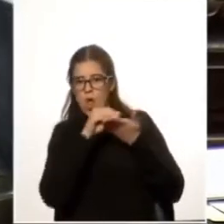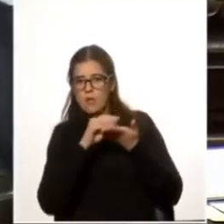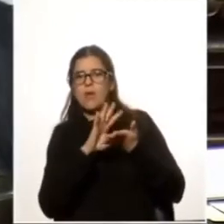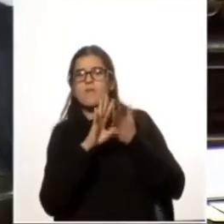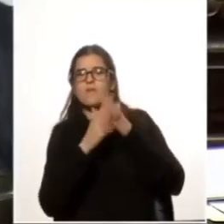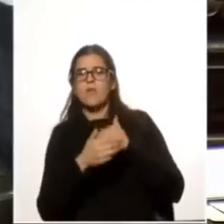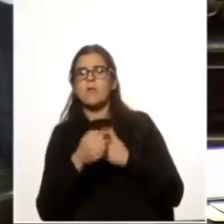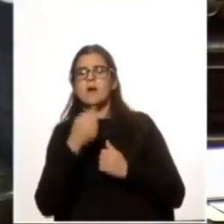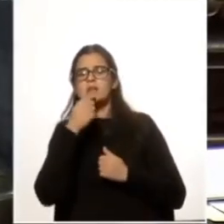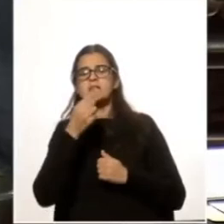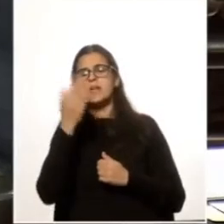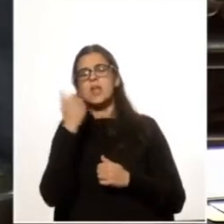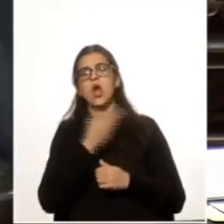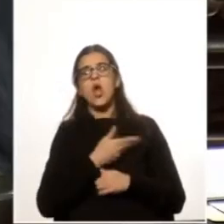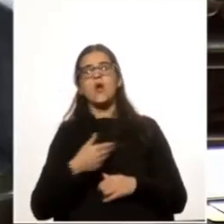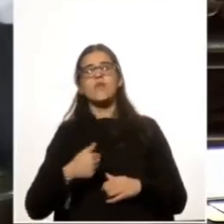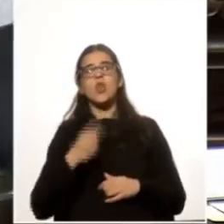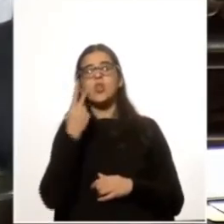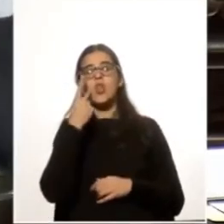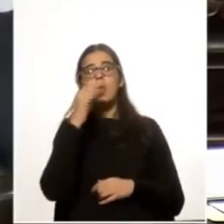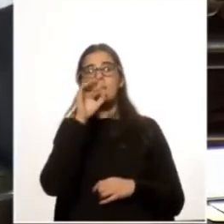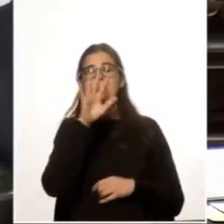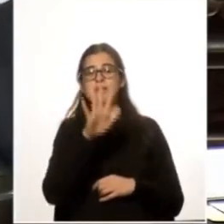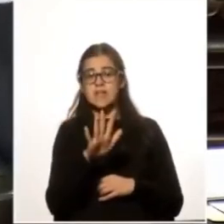insinuó el gobierno en el 2005 y después